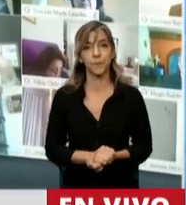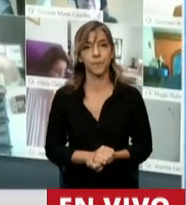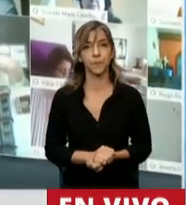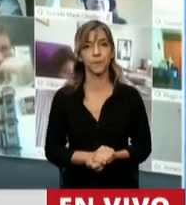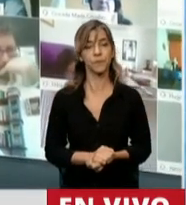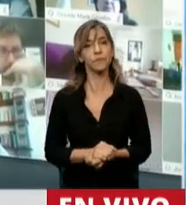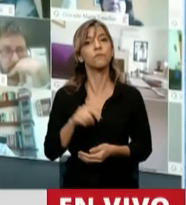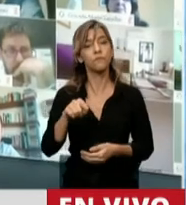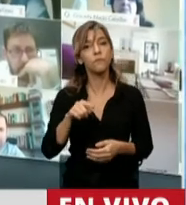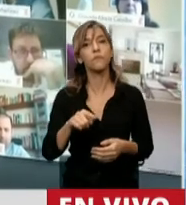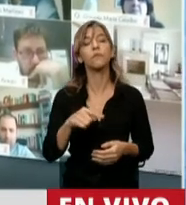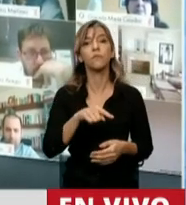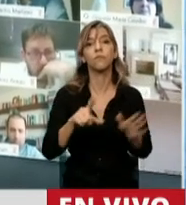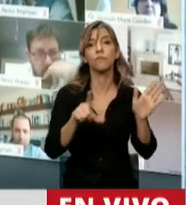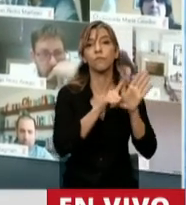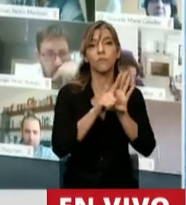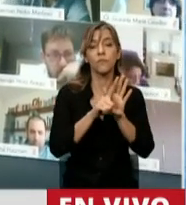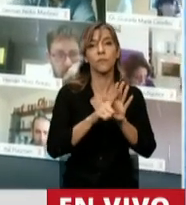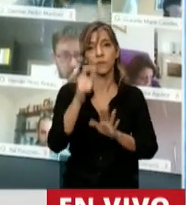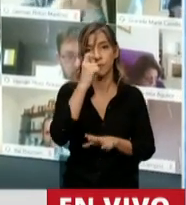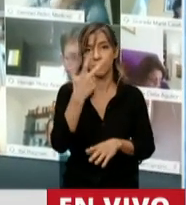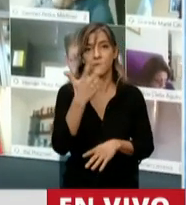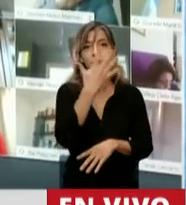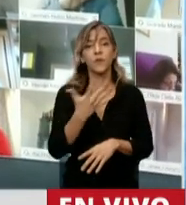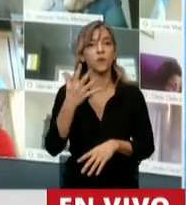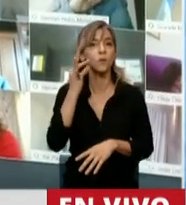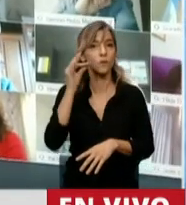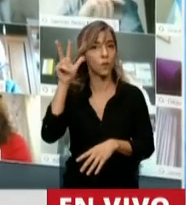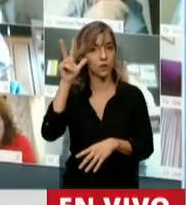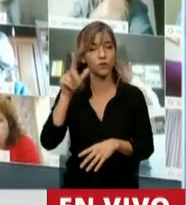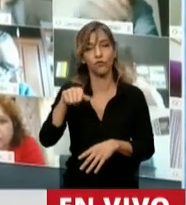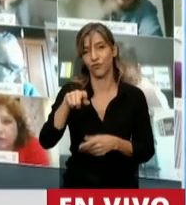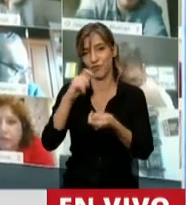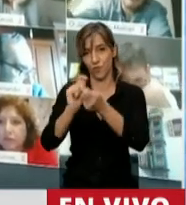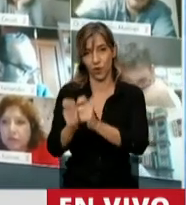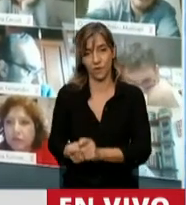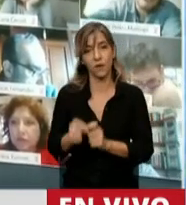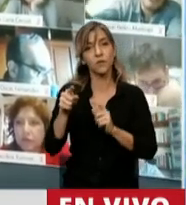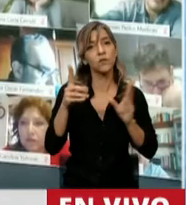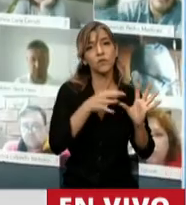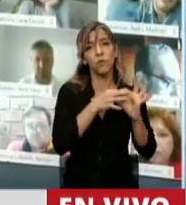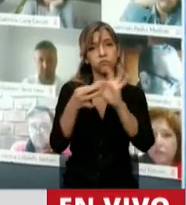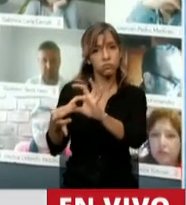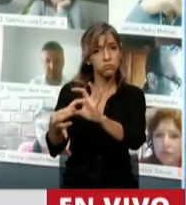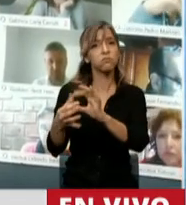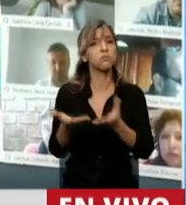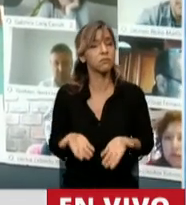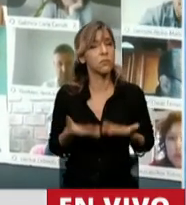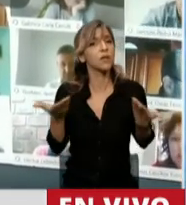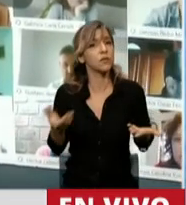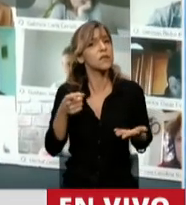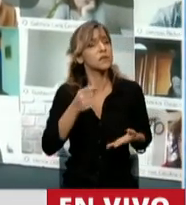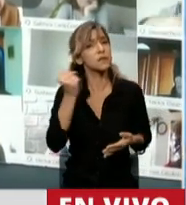de la ley 23.548 y sus modificaciones. Y esto es importante, señor presidente, porque en definitiva